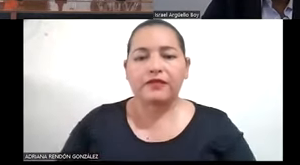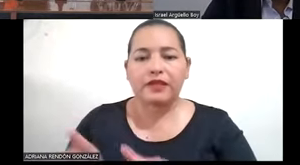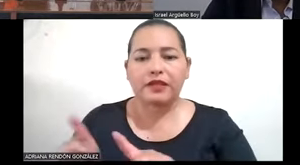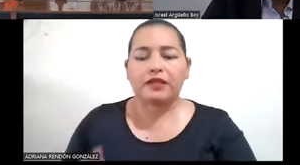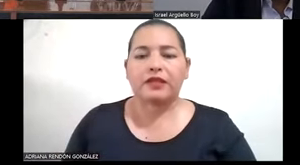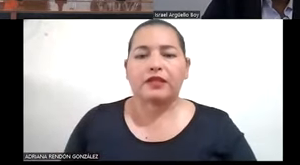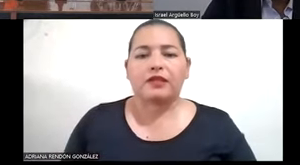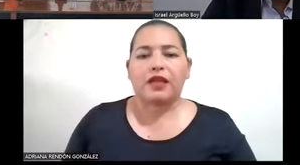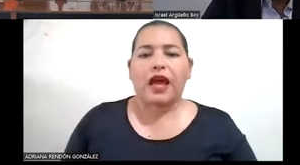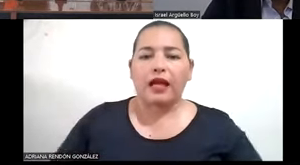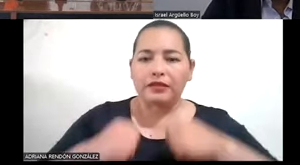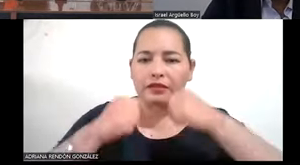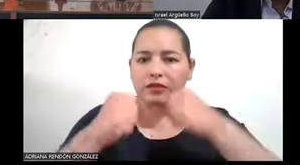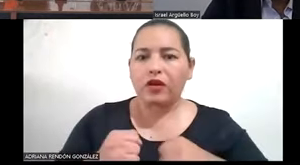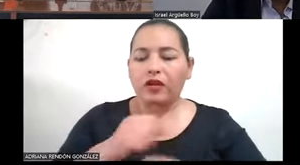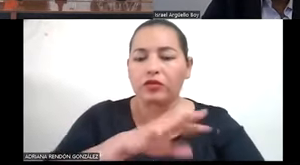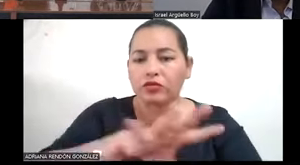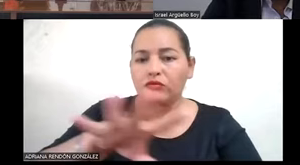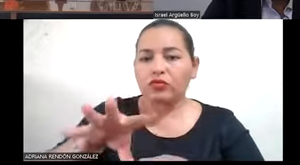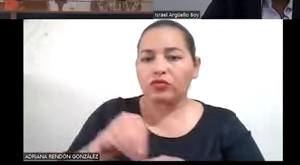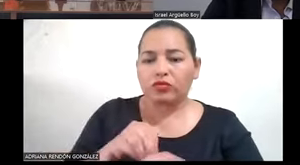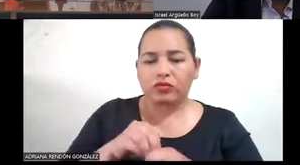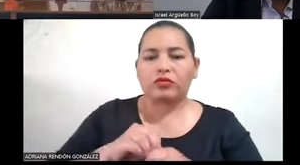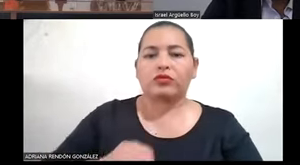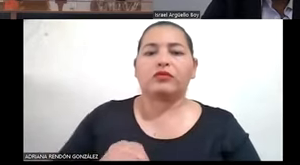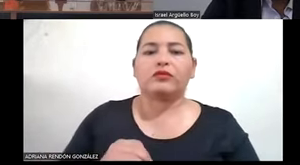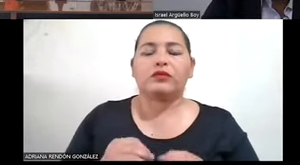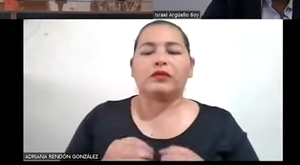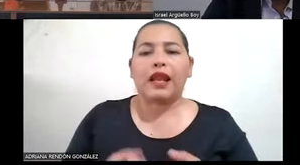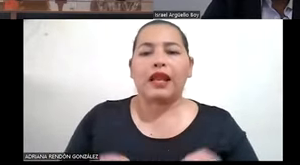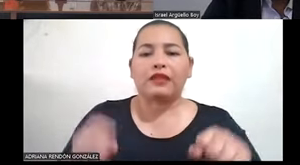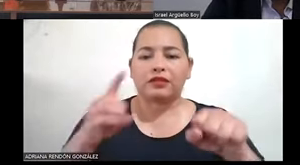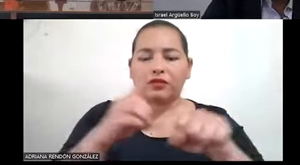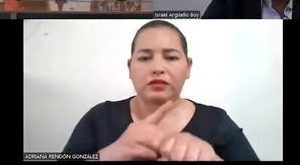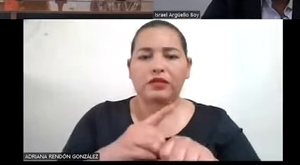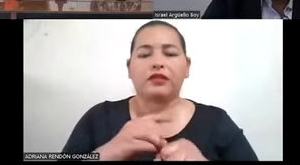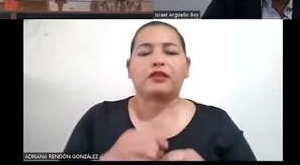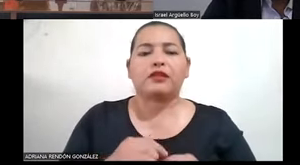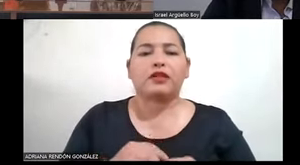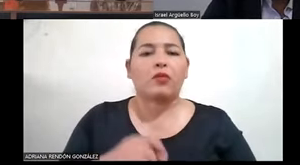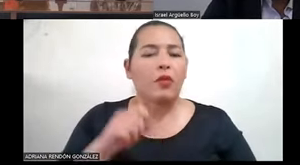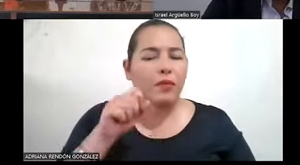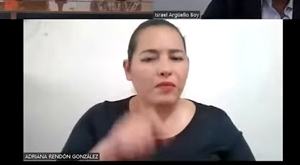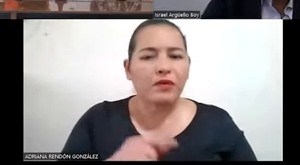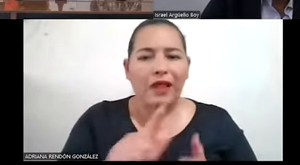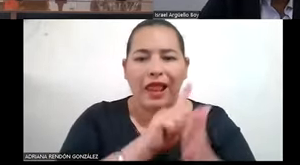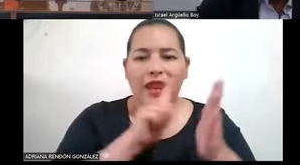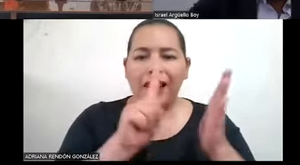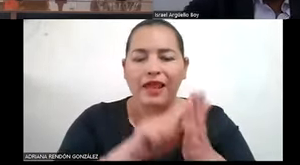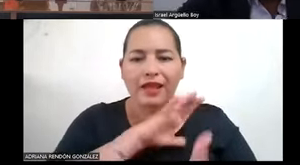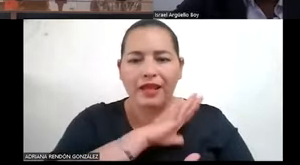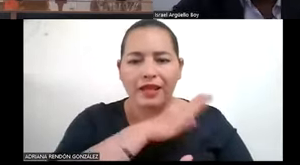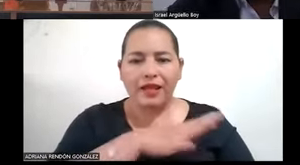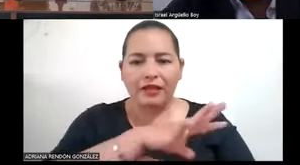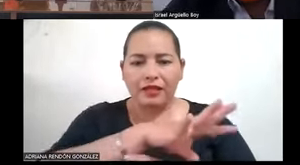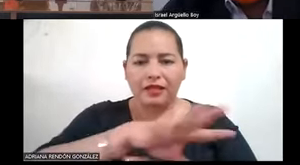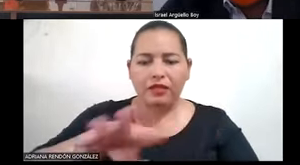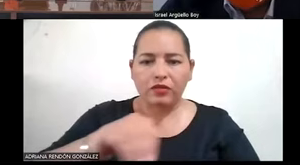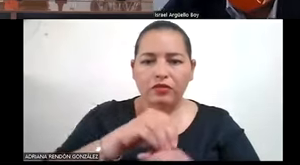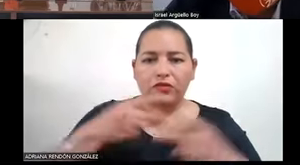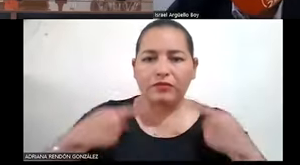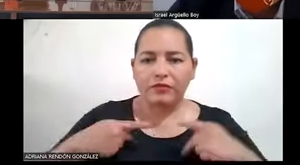plena inclusión en la sociedad, como lo expresa la Ley General para la Inclusión de las Personas con Discapacidad,